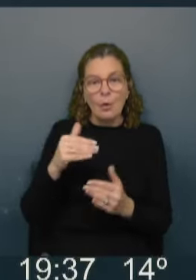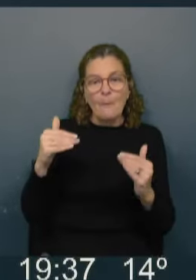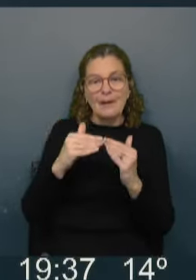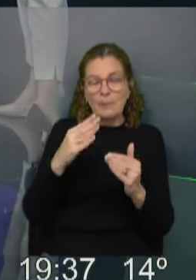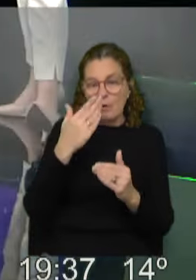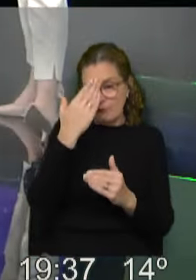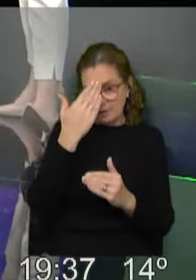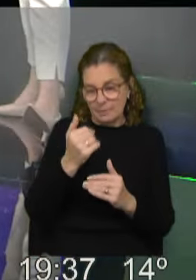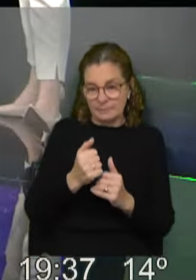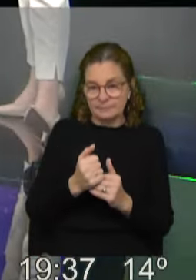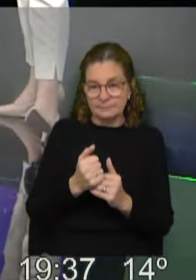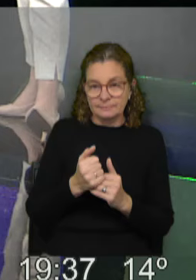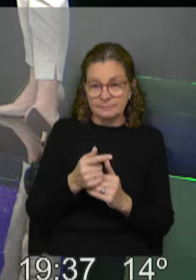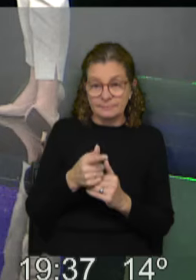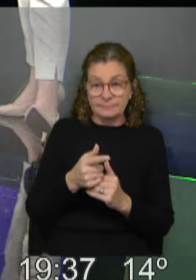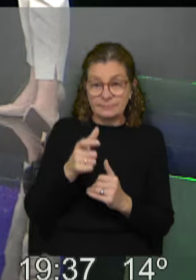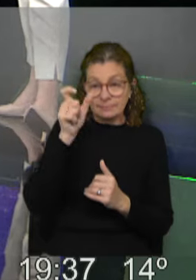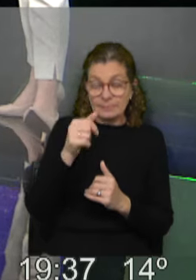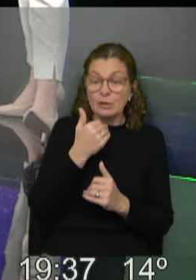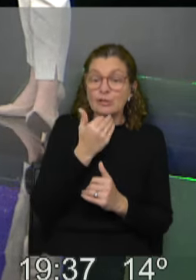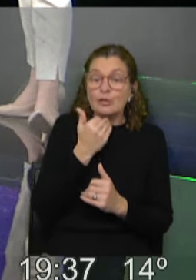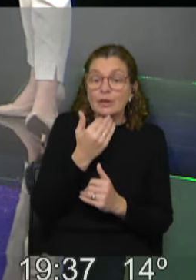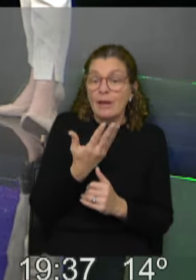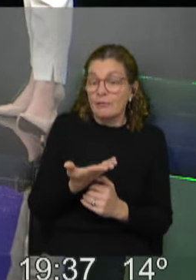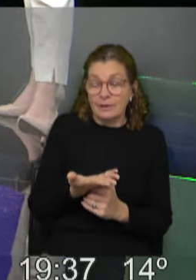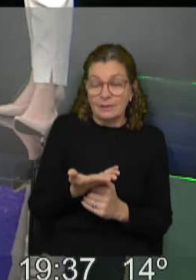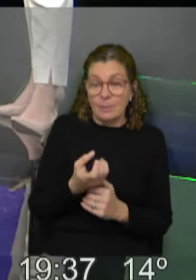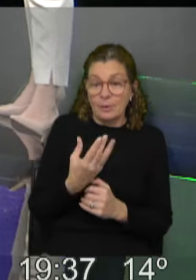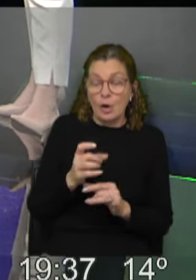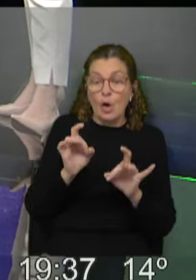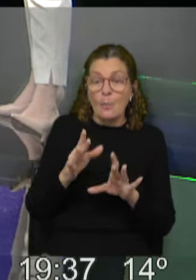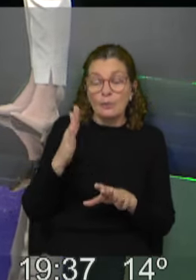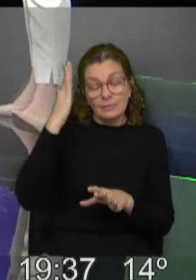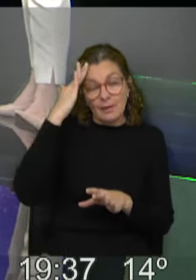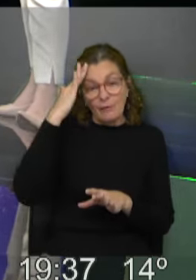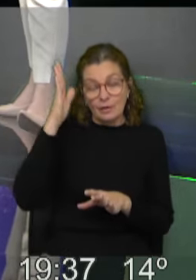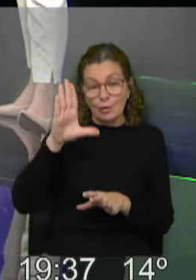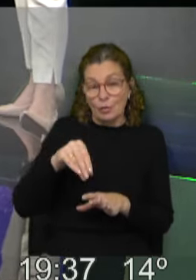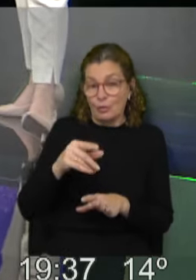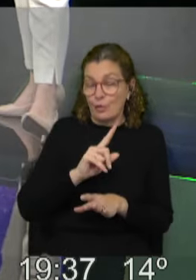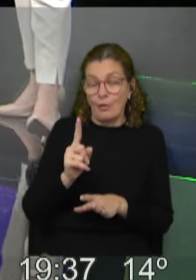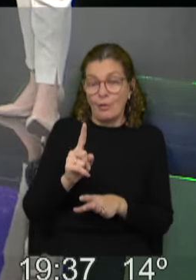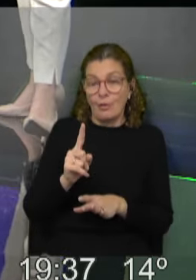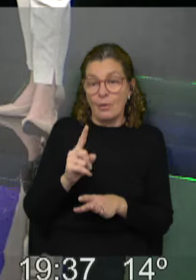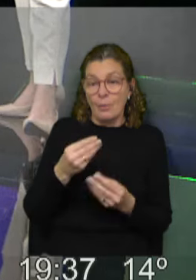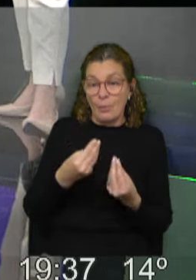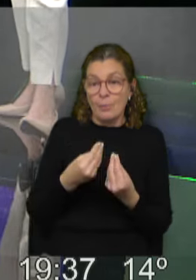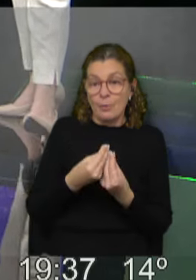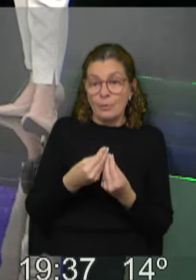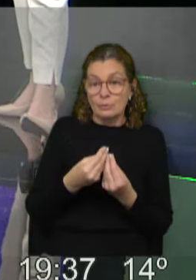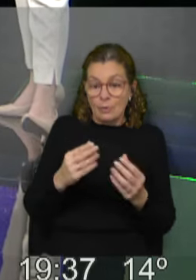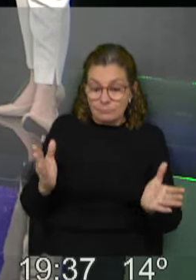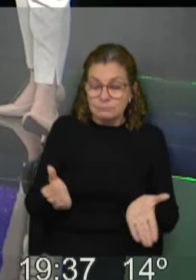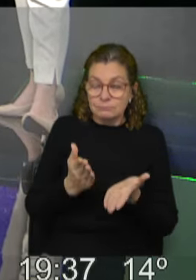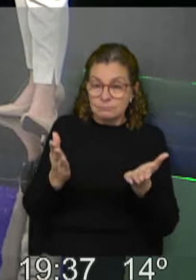pasa en el Frente Amplio. Y esto, si bien la gente no lo sabe, porque no es que el común de la gente que va a votar lo sabe, sí mueve mucho más a